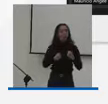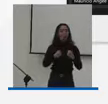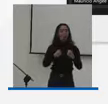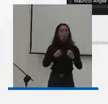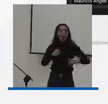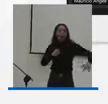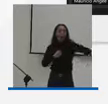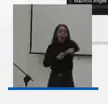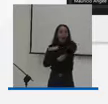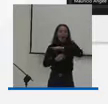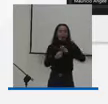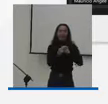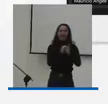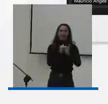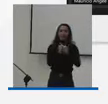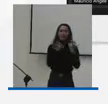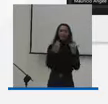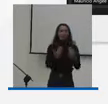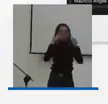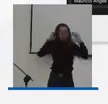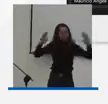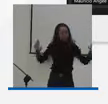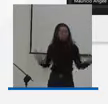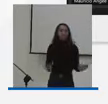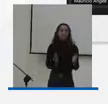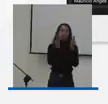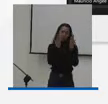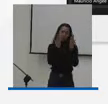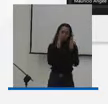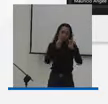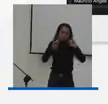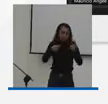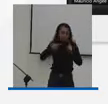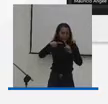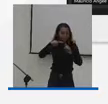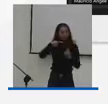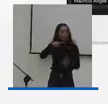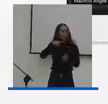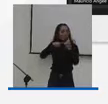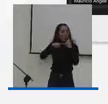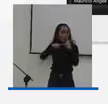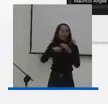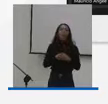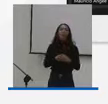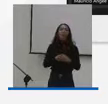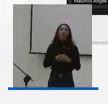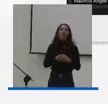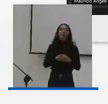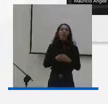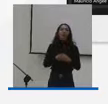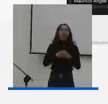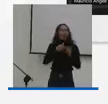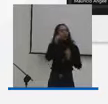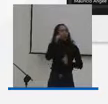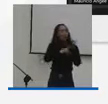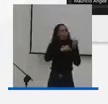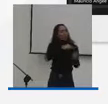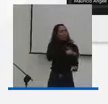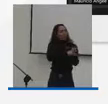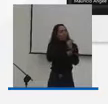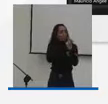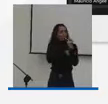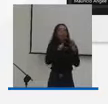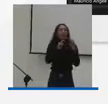termine de masificar y fomentar entonces eso para atender el segundo interrogante y el tercero es